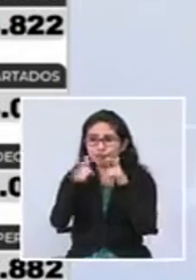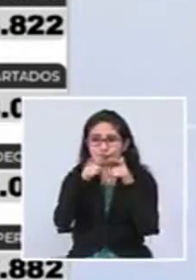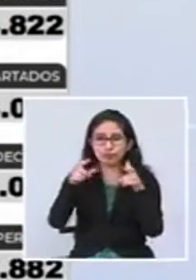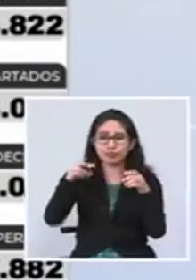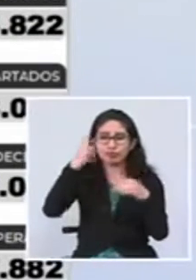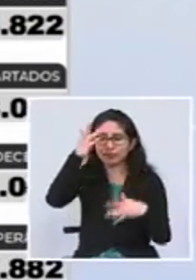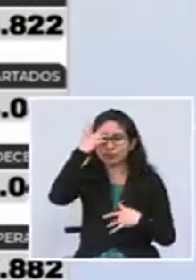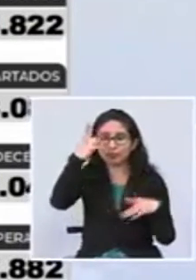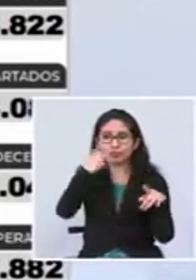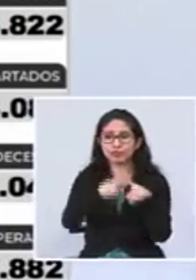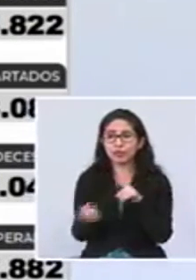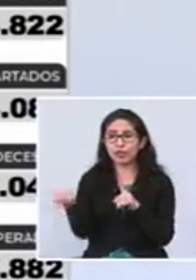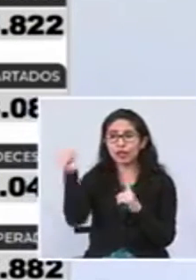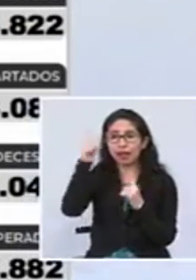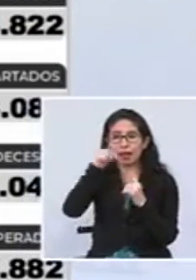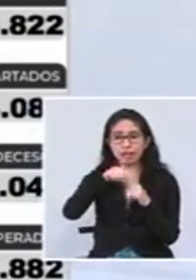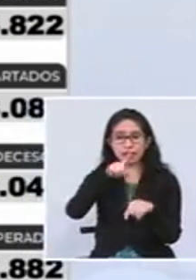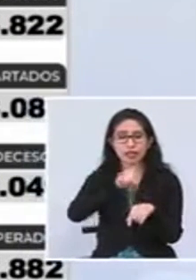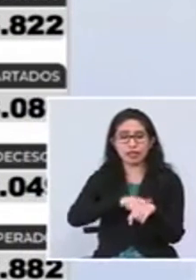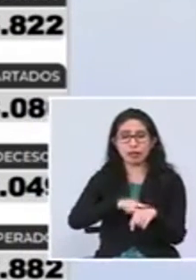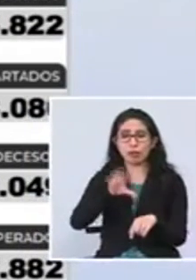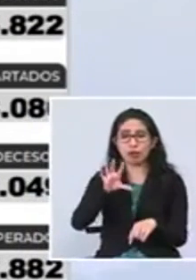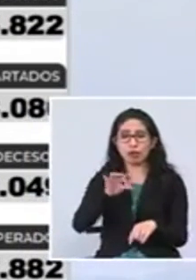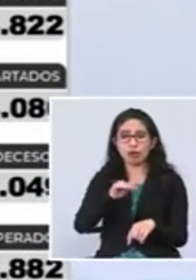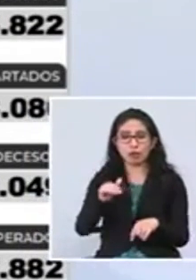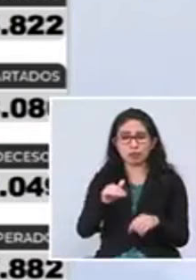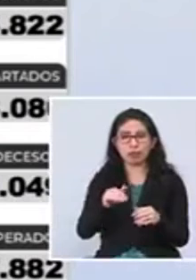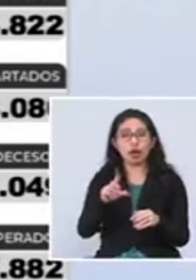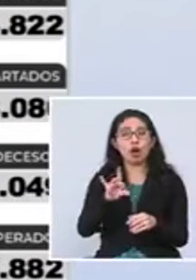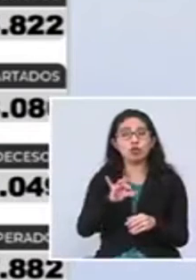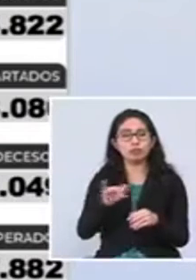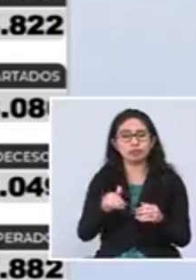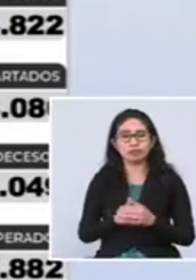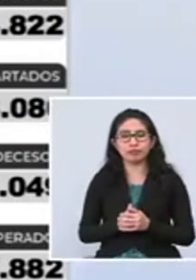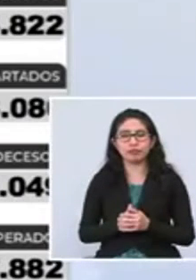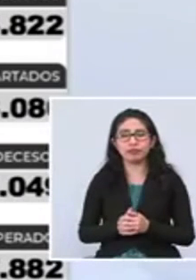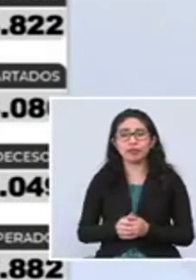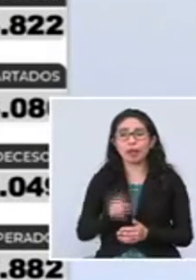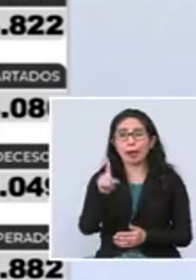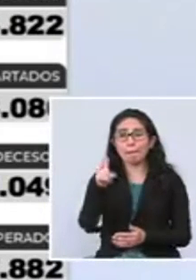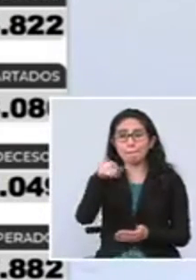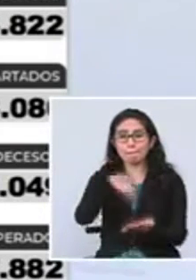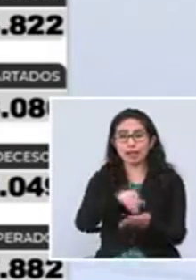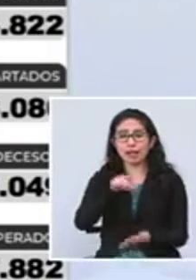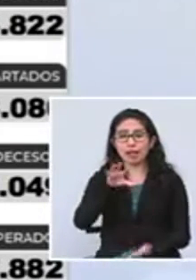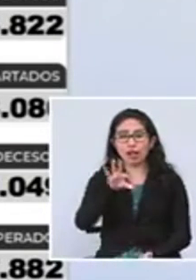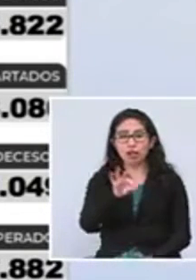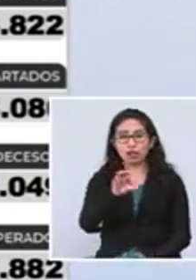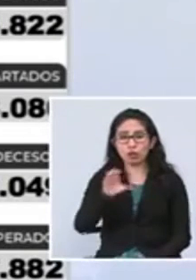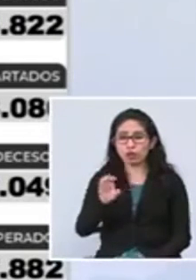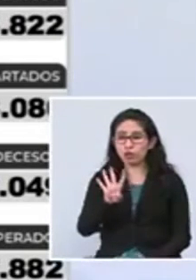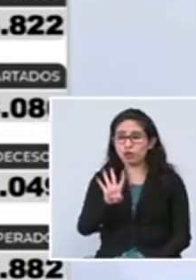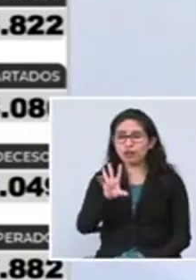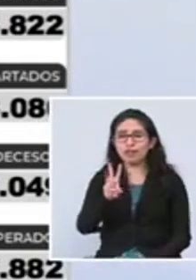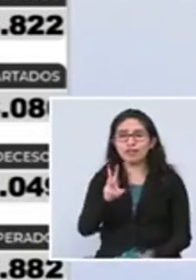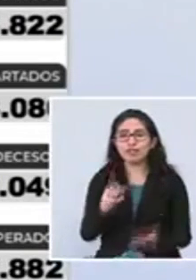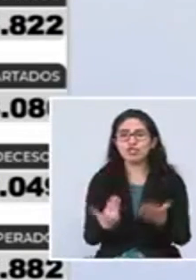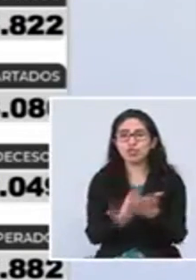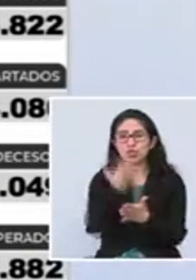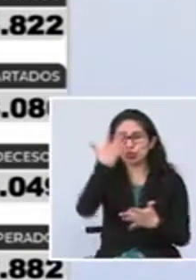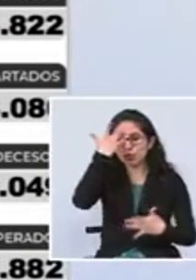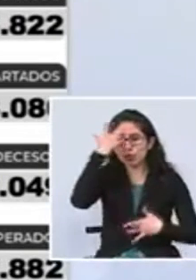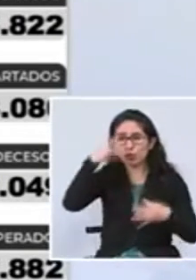hasta horas 20.30. Reportamos hoy 1.946 nuevos casos